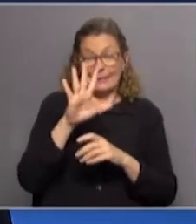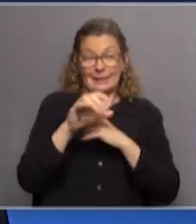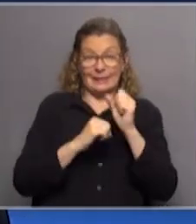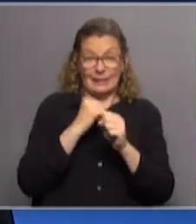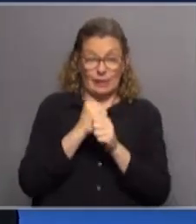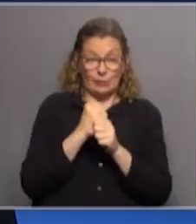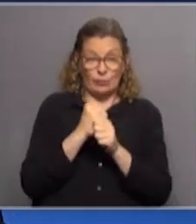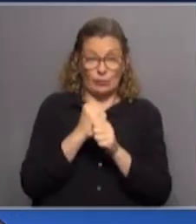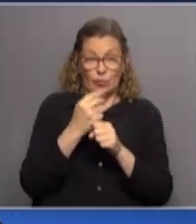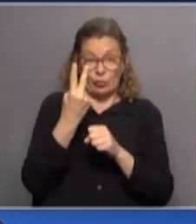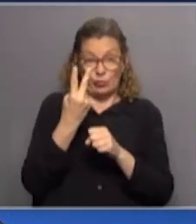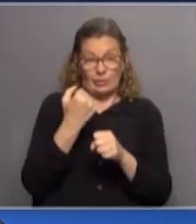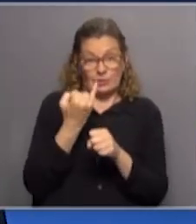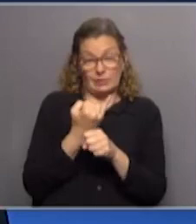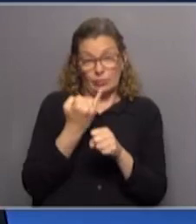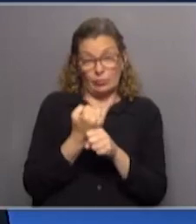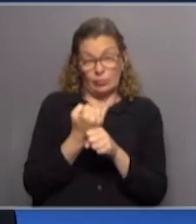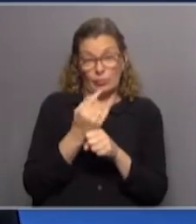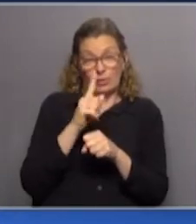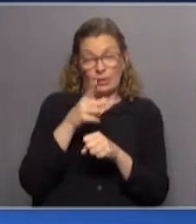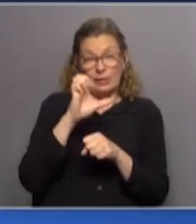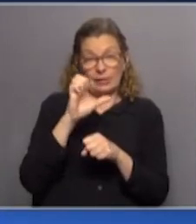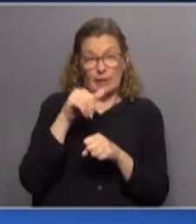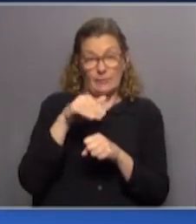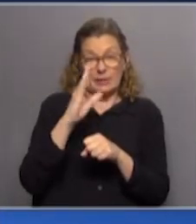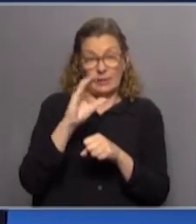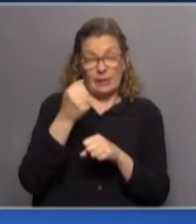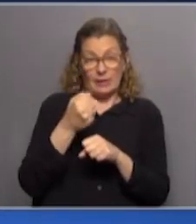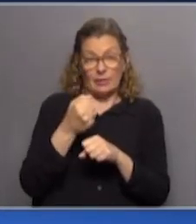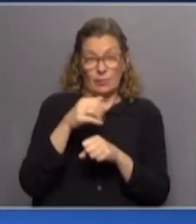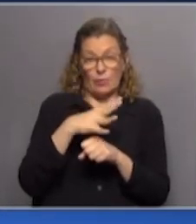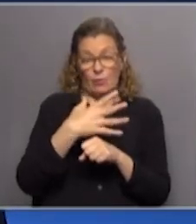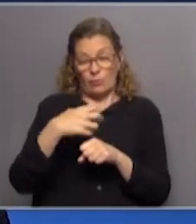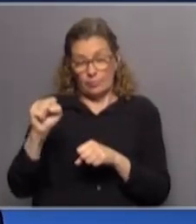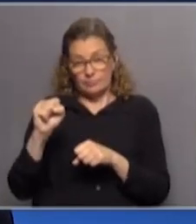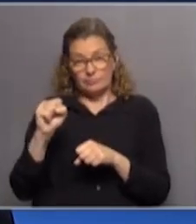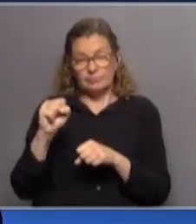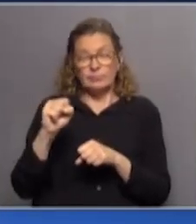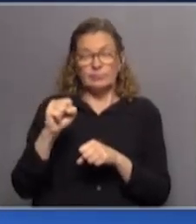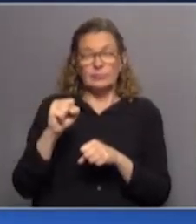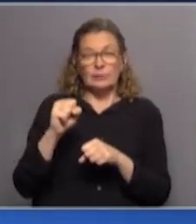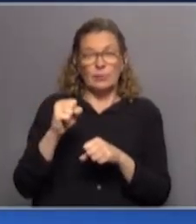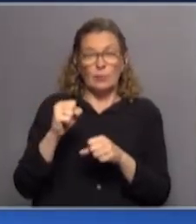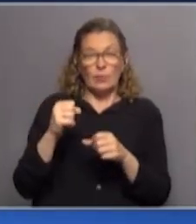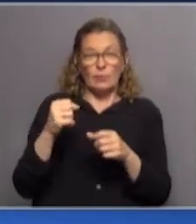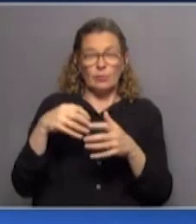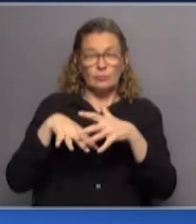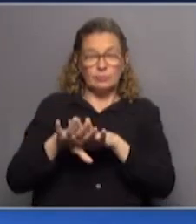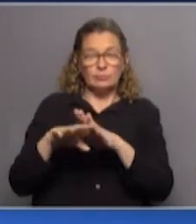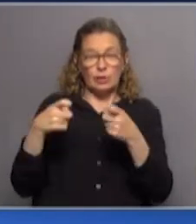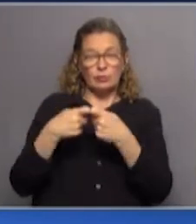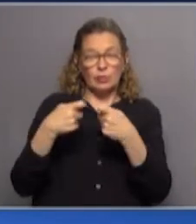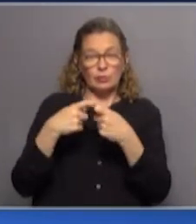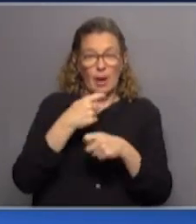hubo dos instituciones, Gremca, que fue absorbida o co-gestionada con la Asociación